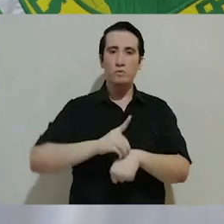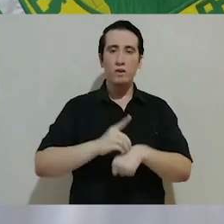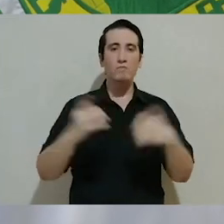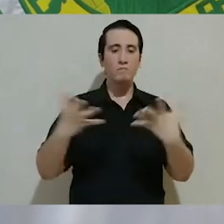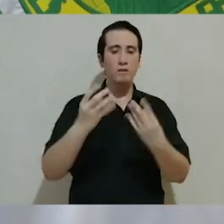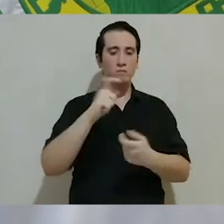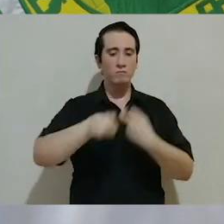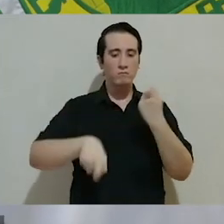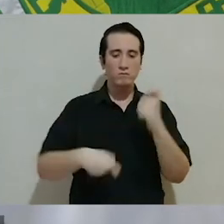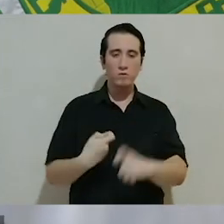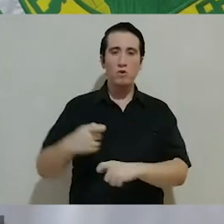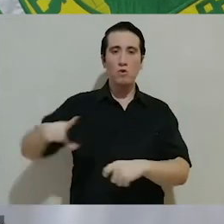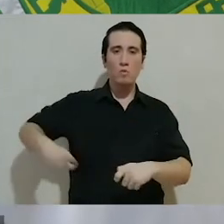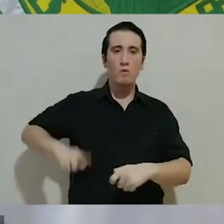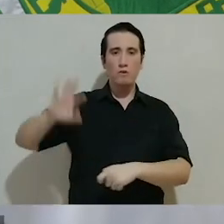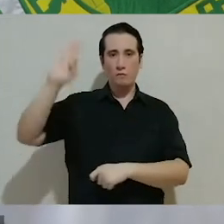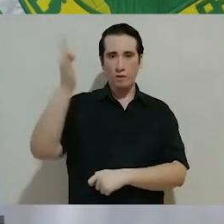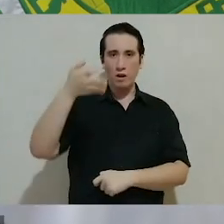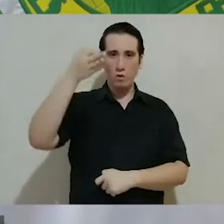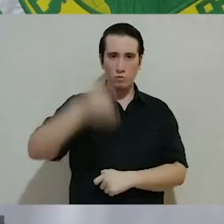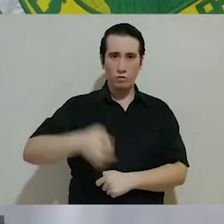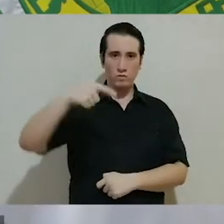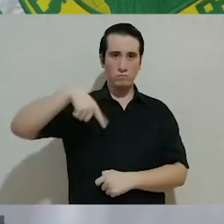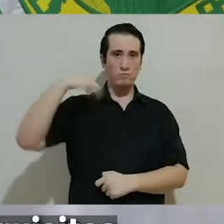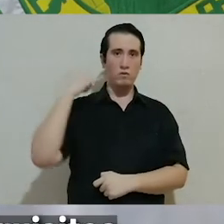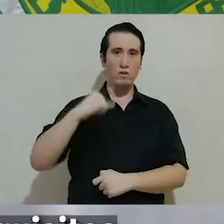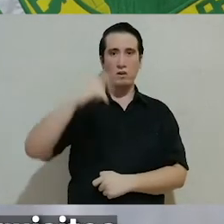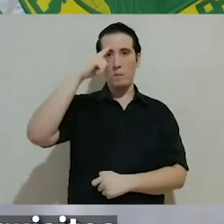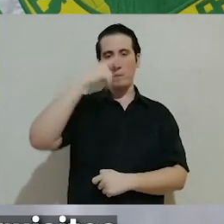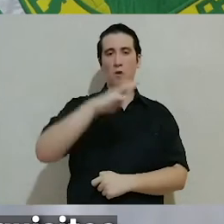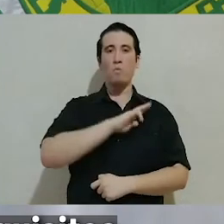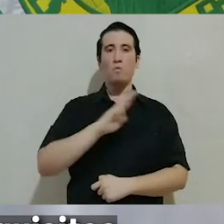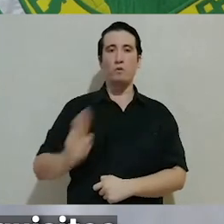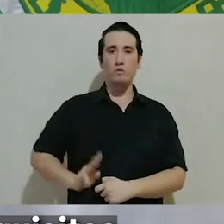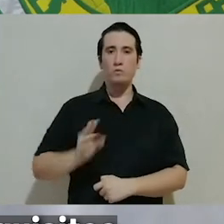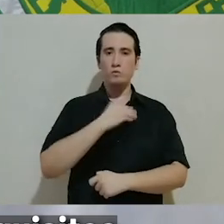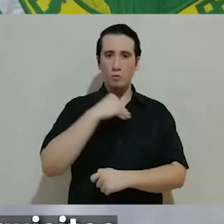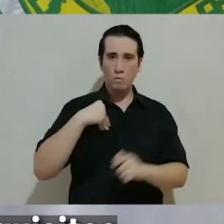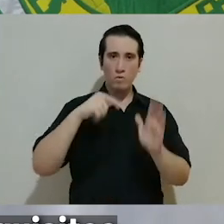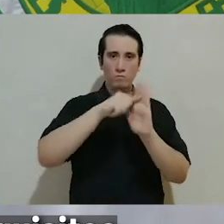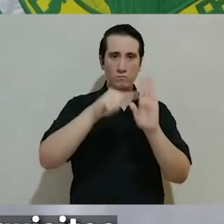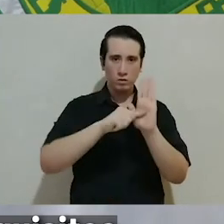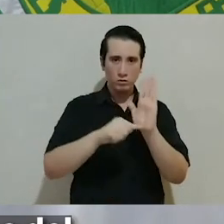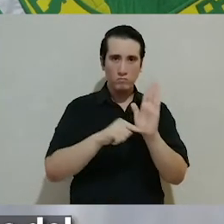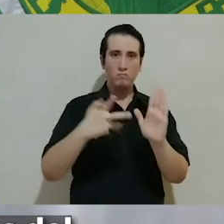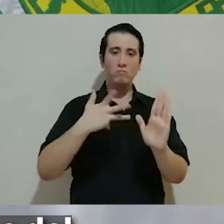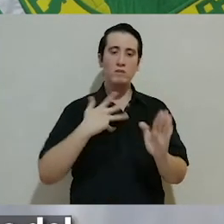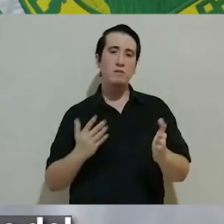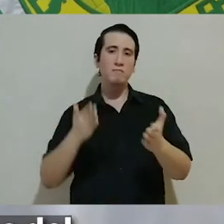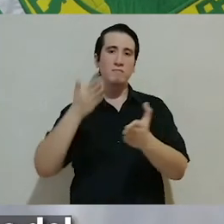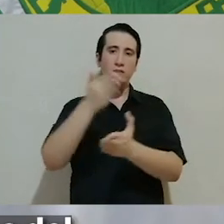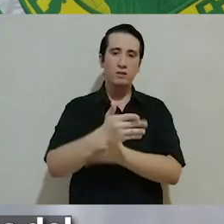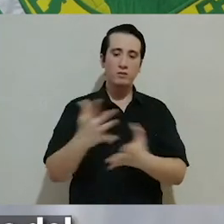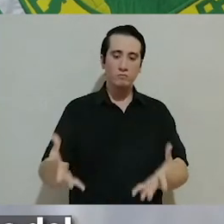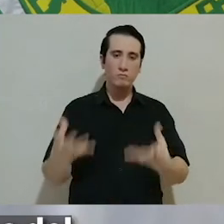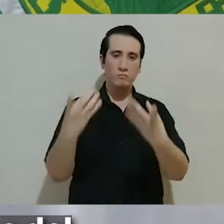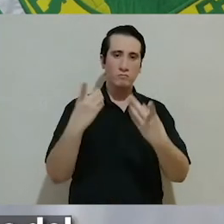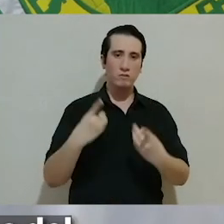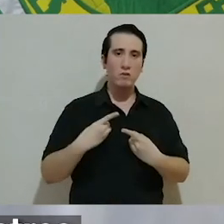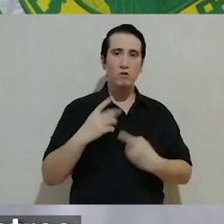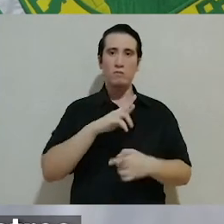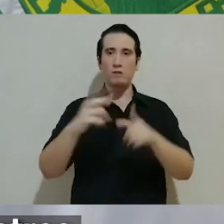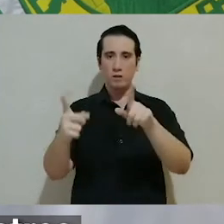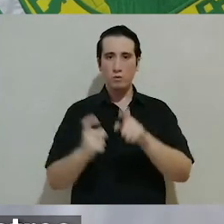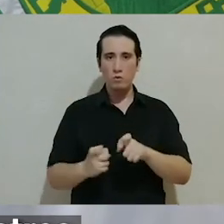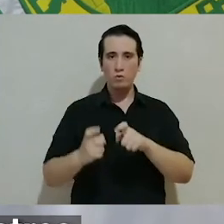estaremos gestionando que el Gobierno Federal autorice a Yucatán para que los municipios que cumplan los requisitos tengan acceso a la obtención de